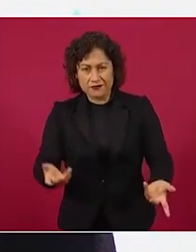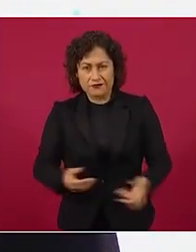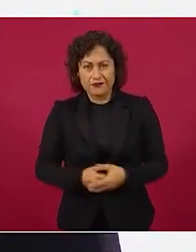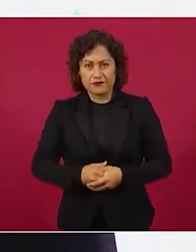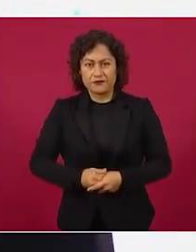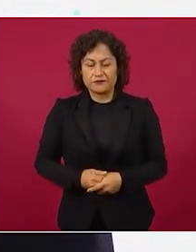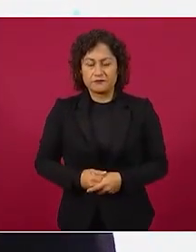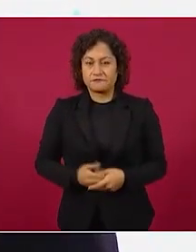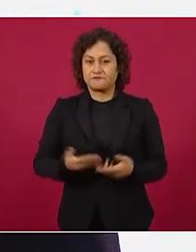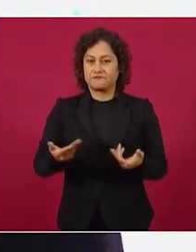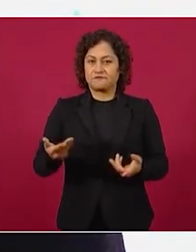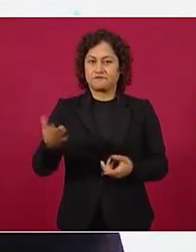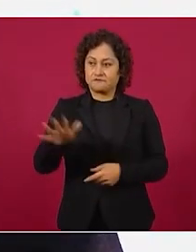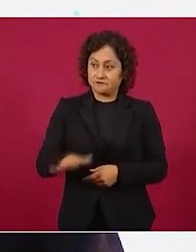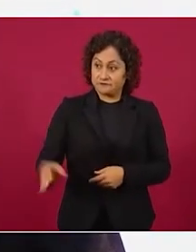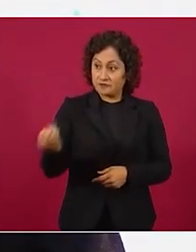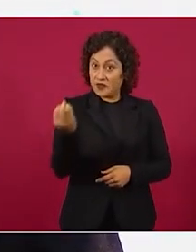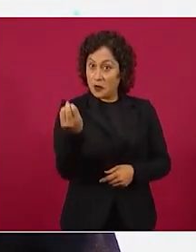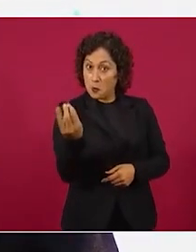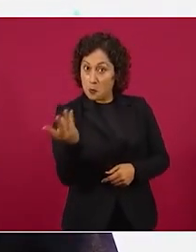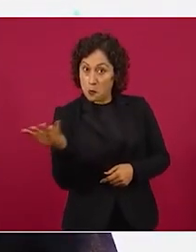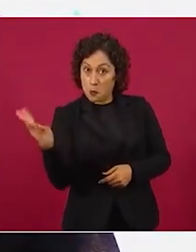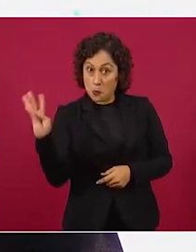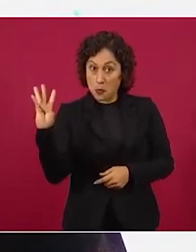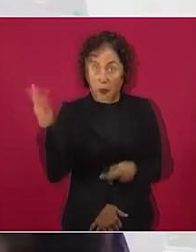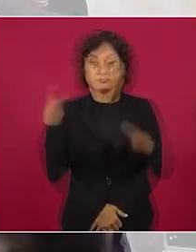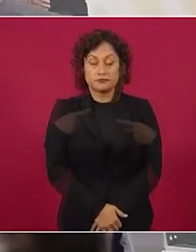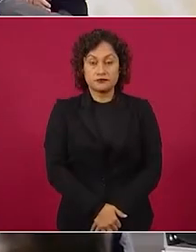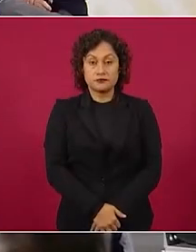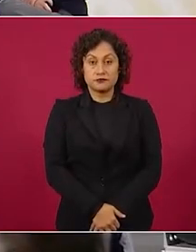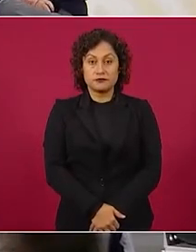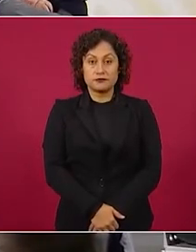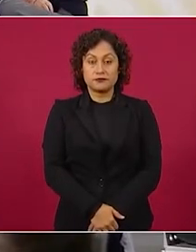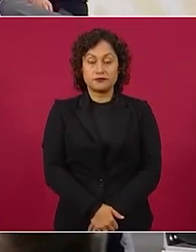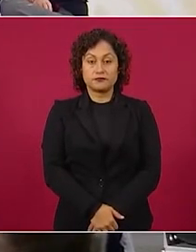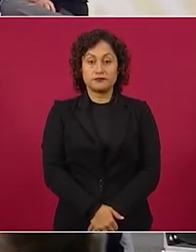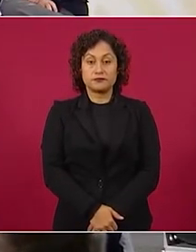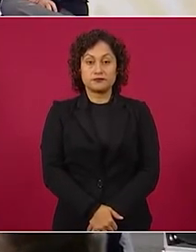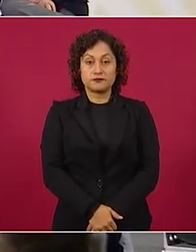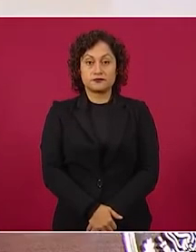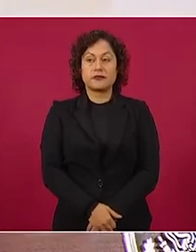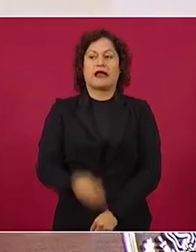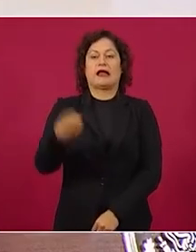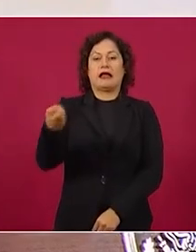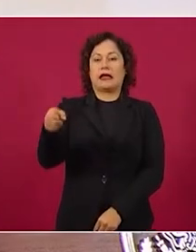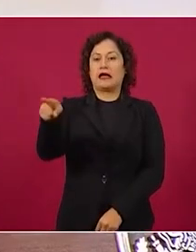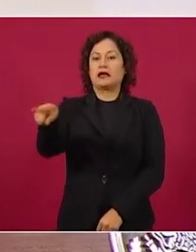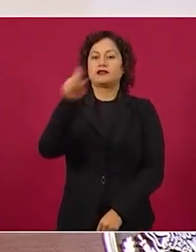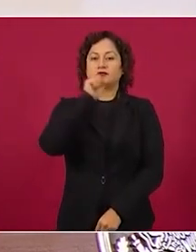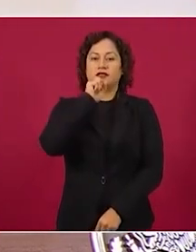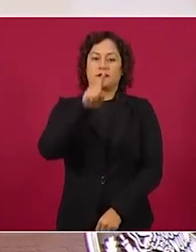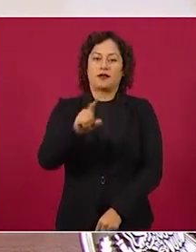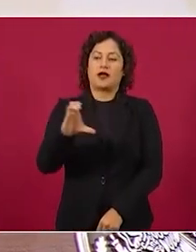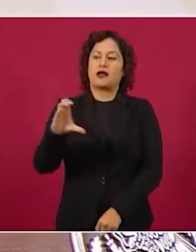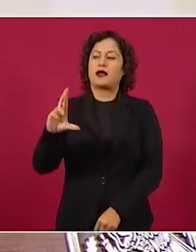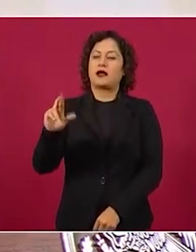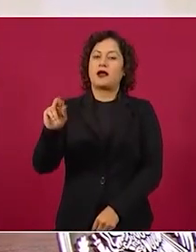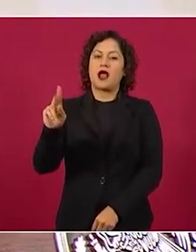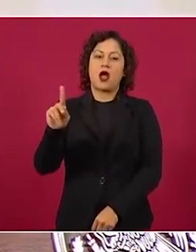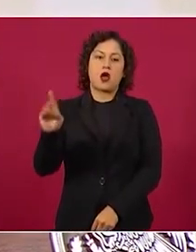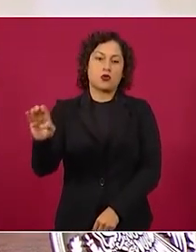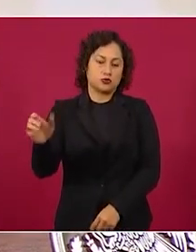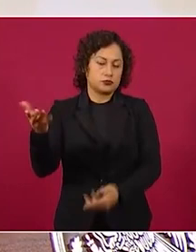Pues todos ellos son Loret. Ah, también, pues sí, Krause y Aguilar Camín.